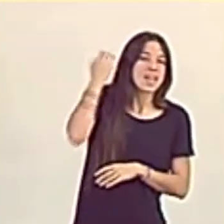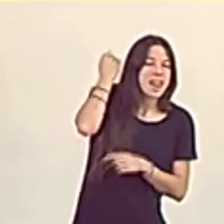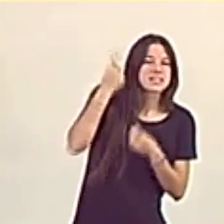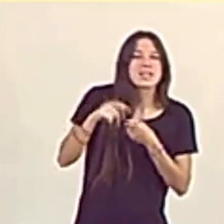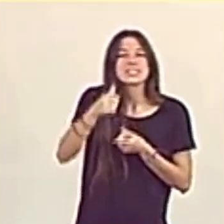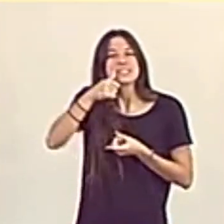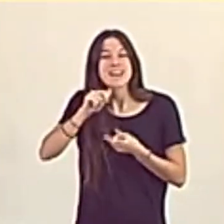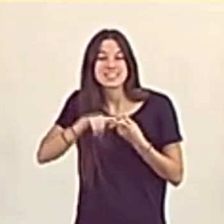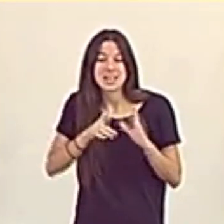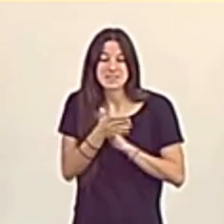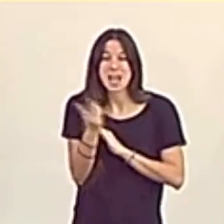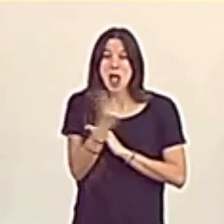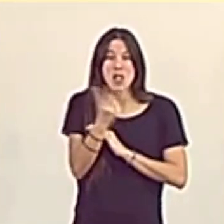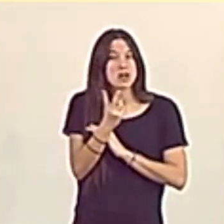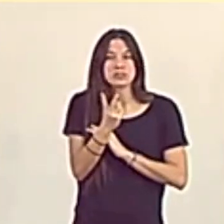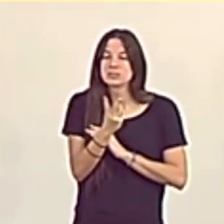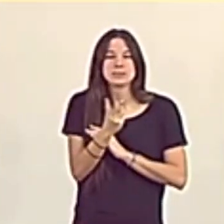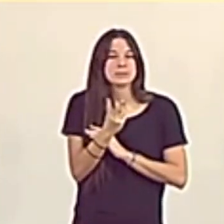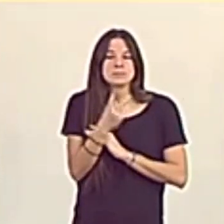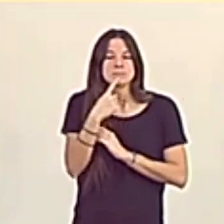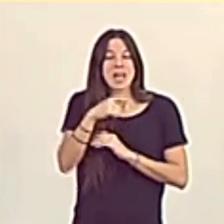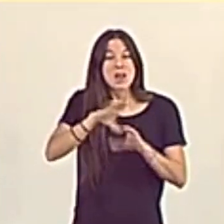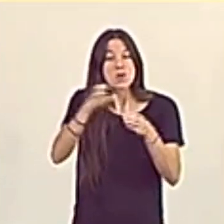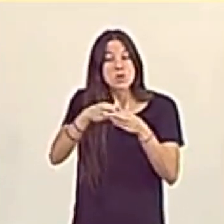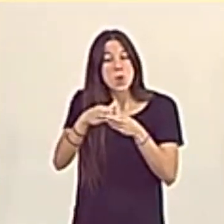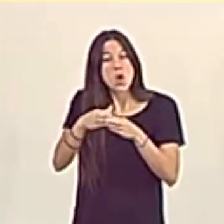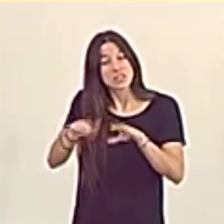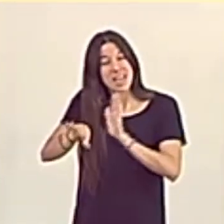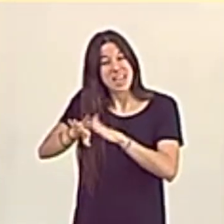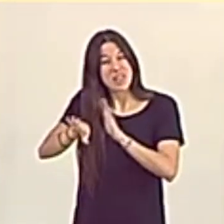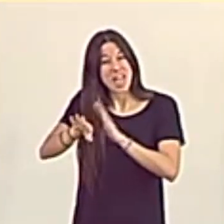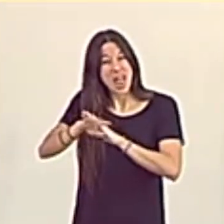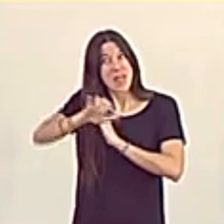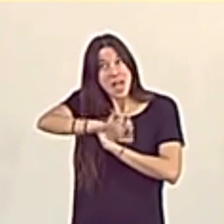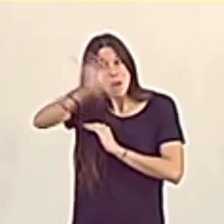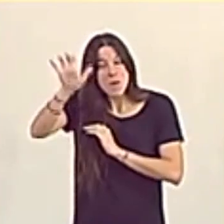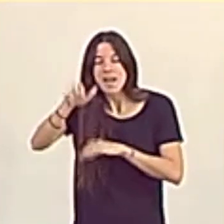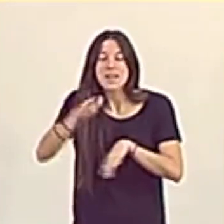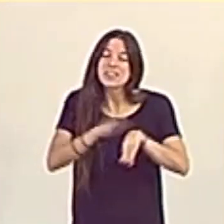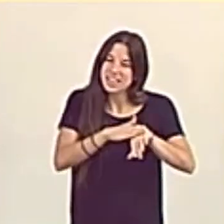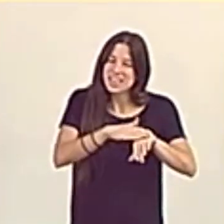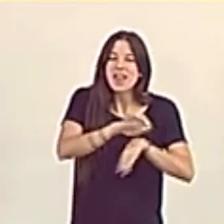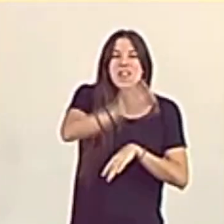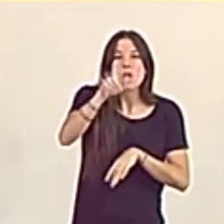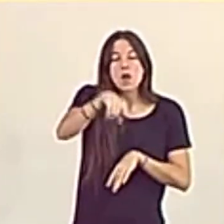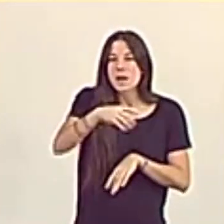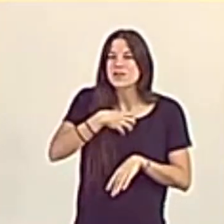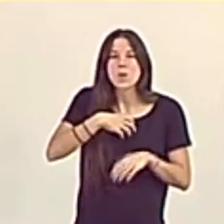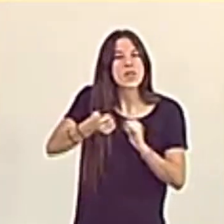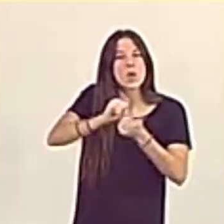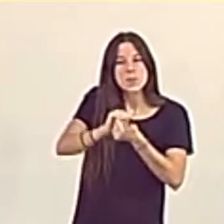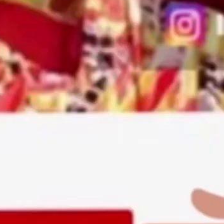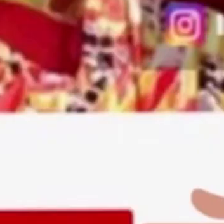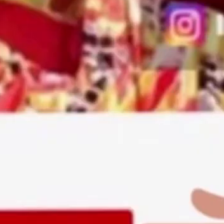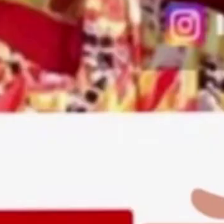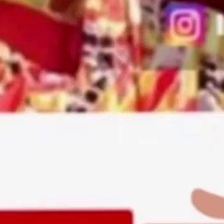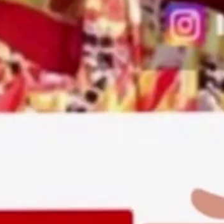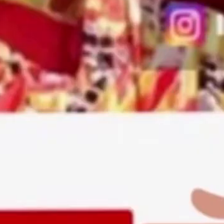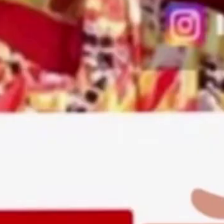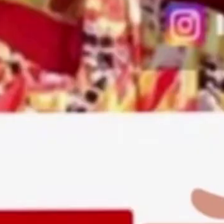que ni en eso son capaces de copiar a la izquierda en Europa, que también baja los impuestos en la pandemia. Gracias.